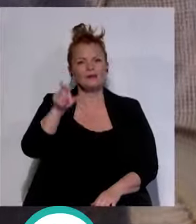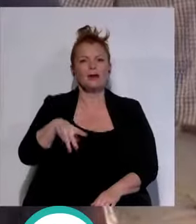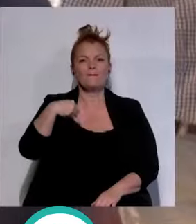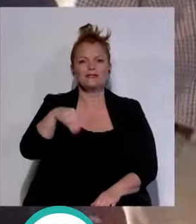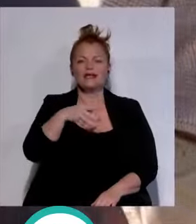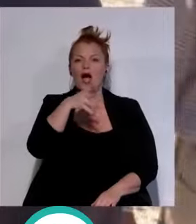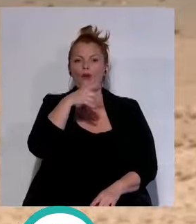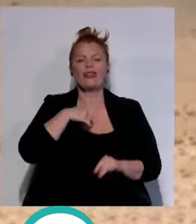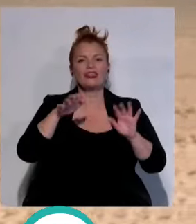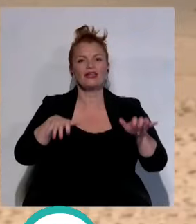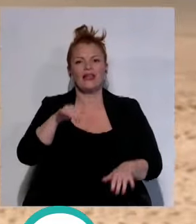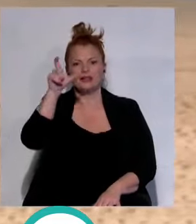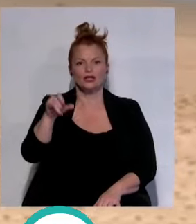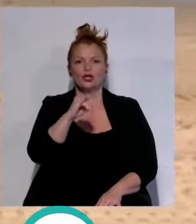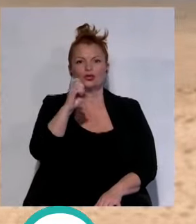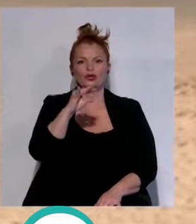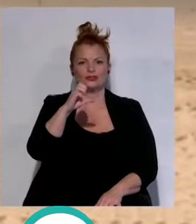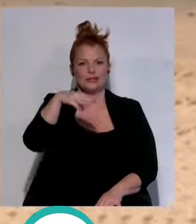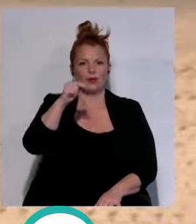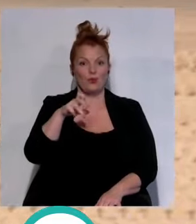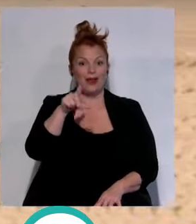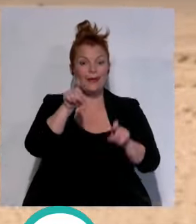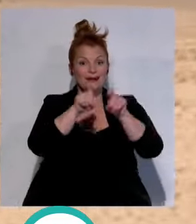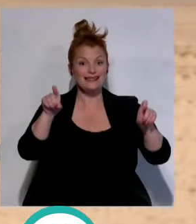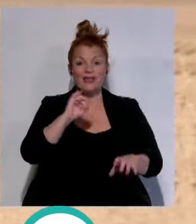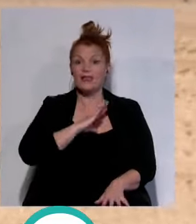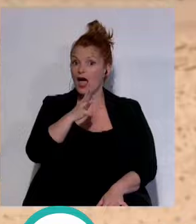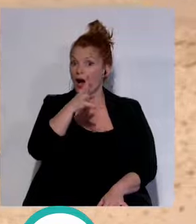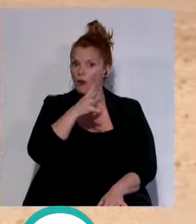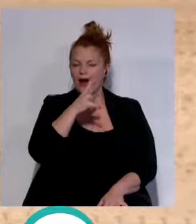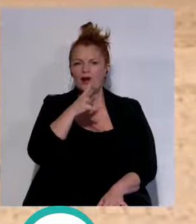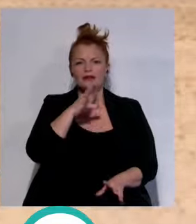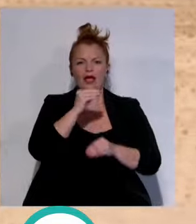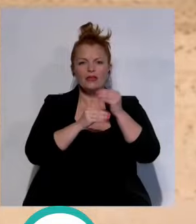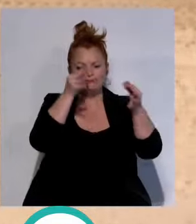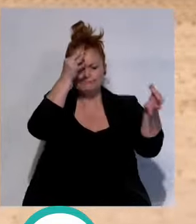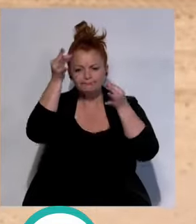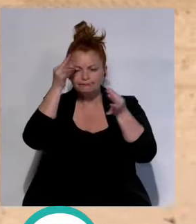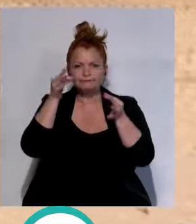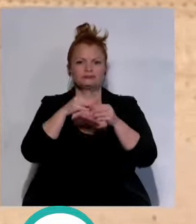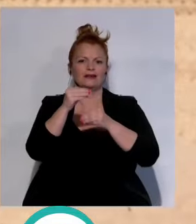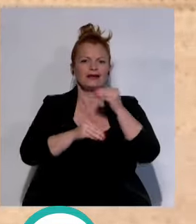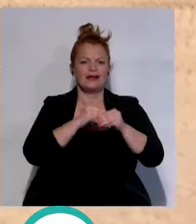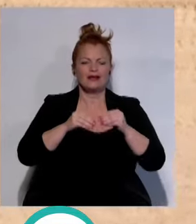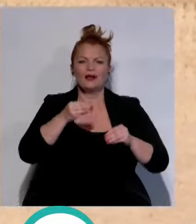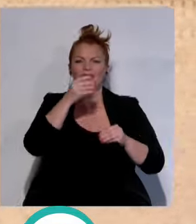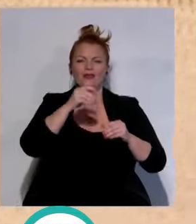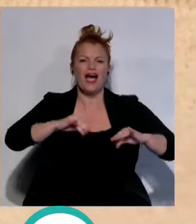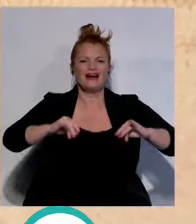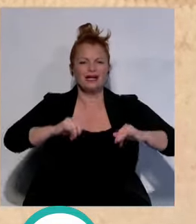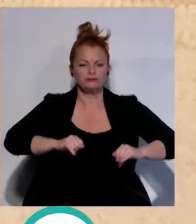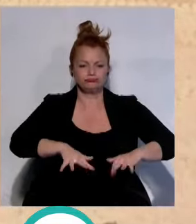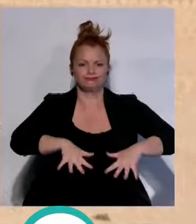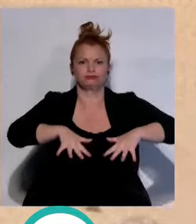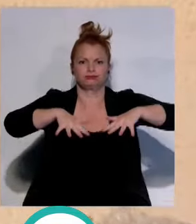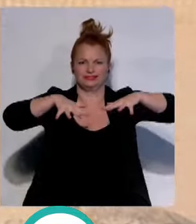de aguas de Cádiz, José Manuel Cosi. La empresa municipal de aguas está ultimando estos días el relleno de arena tras la reparación